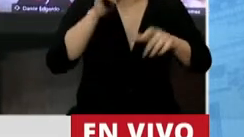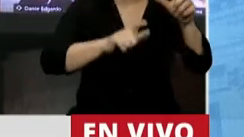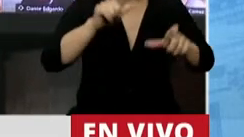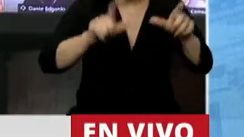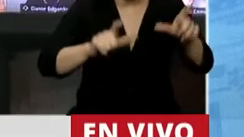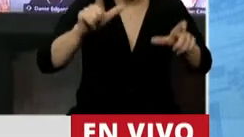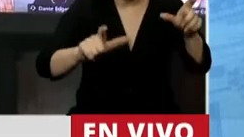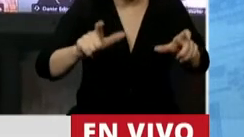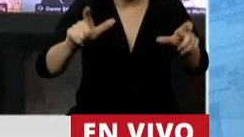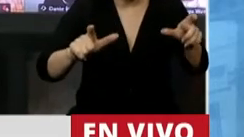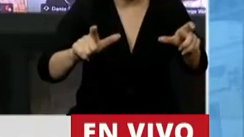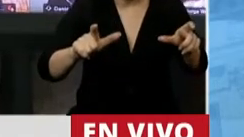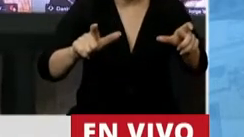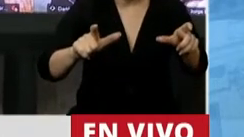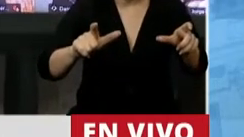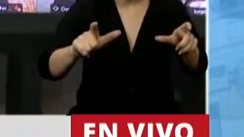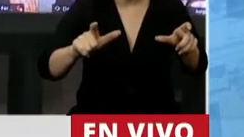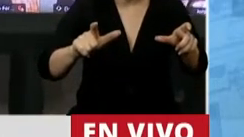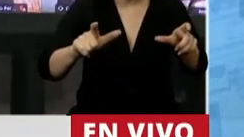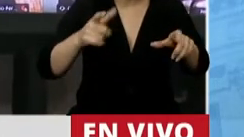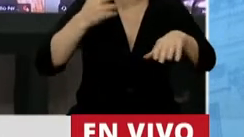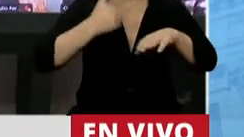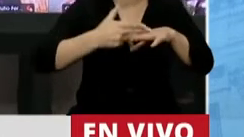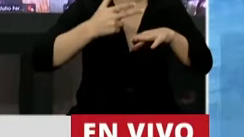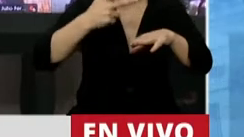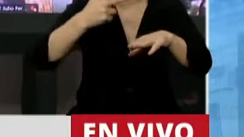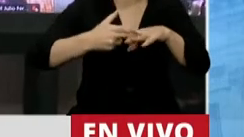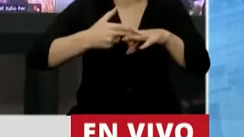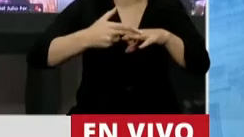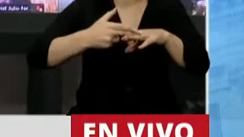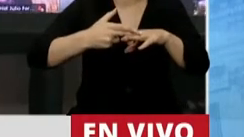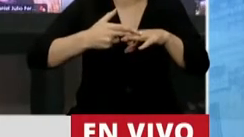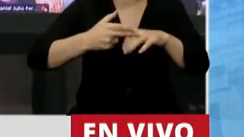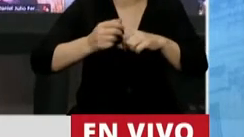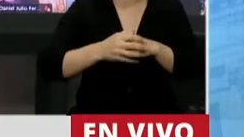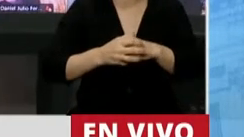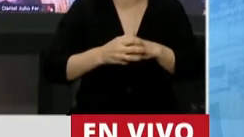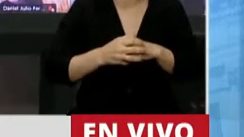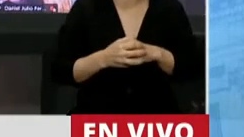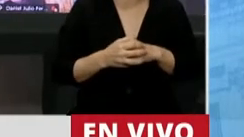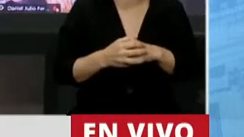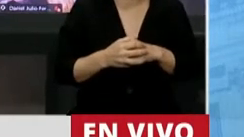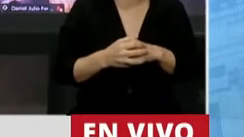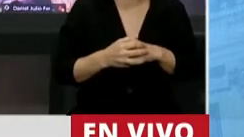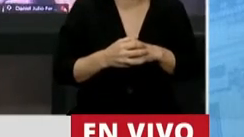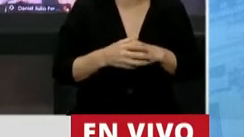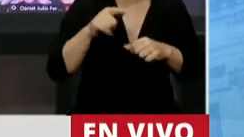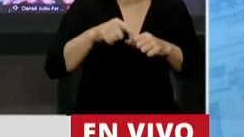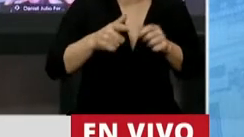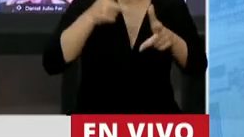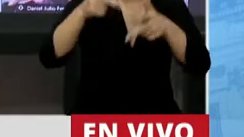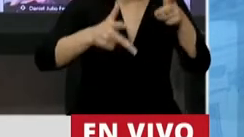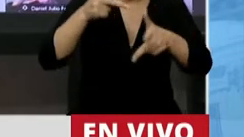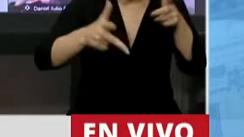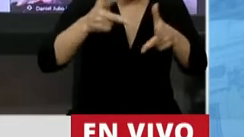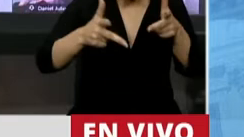como mínimo 200 millones de pesos. Estamos hablando